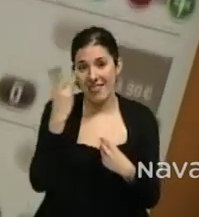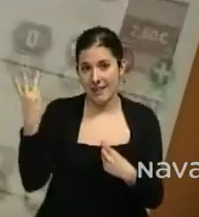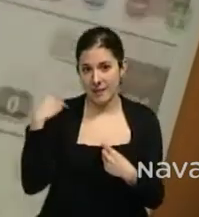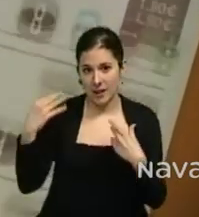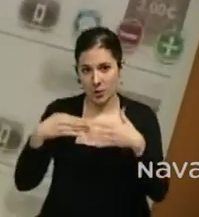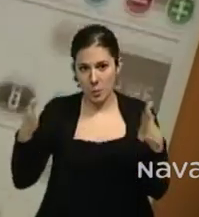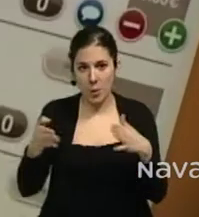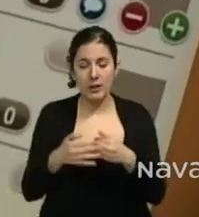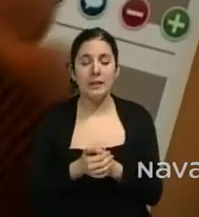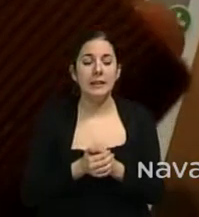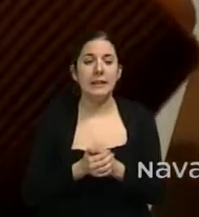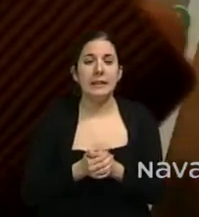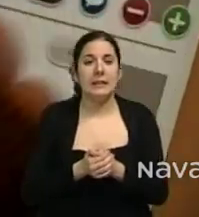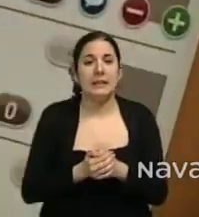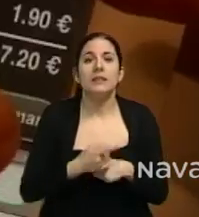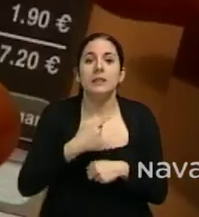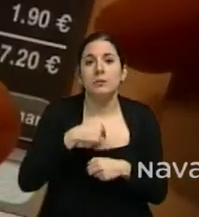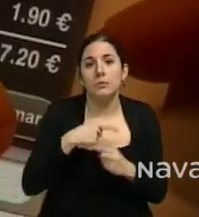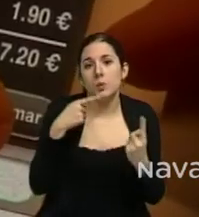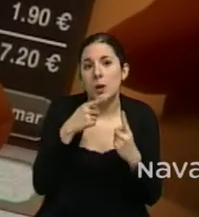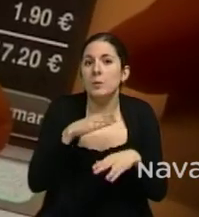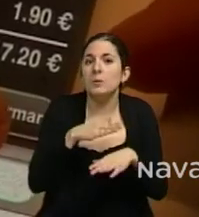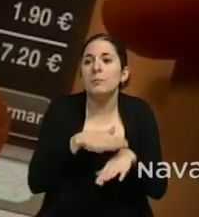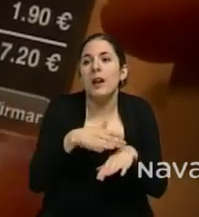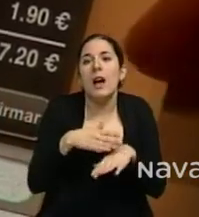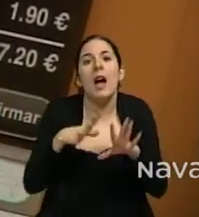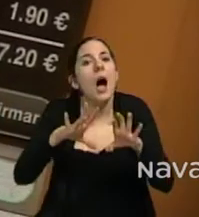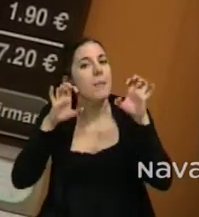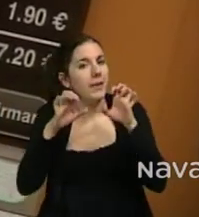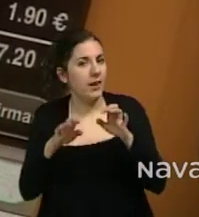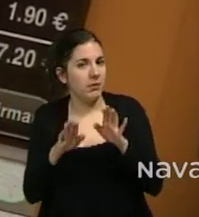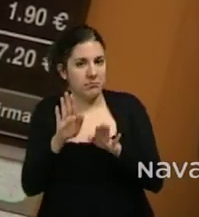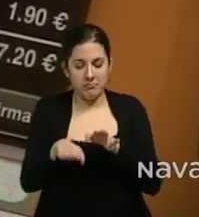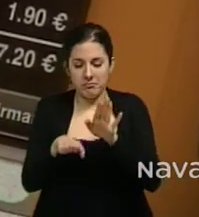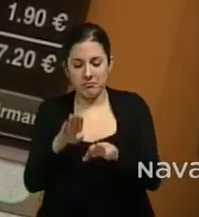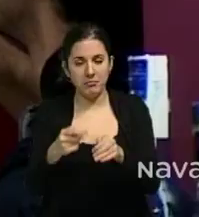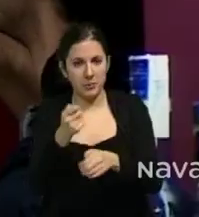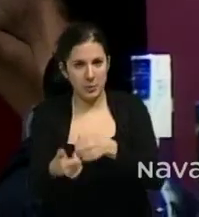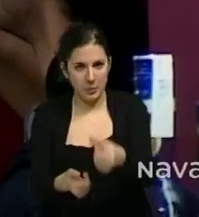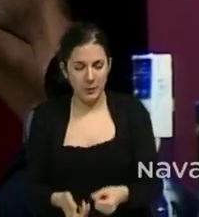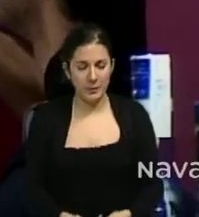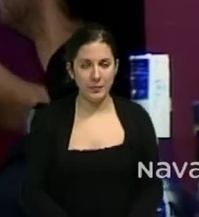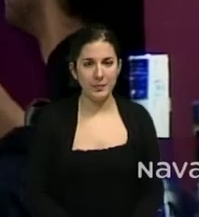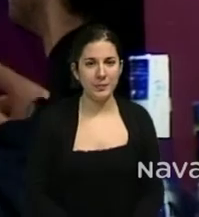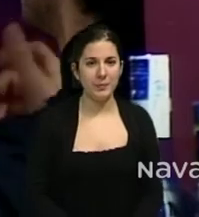y que nos sirvía un poco como primeros pasos y pasos de inspiración para lanzar adelante este otro proyecto.